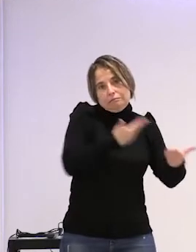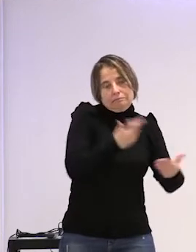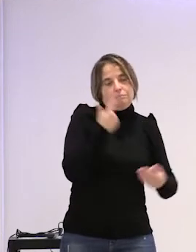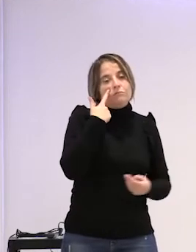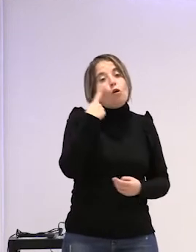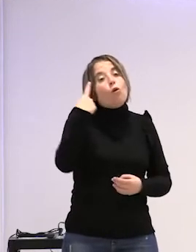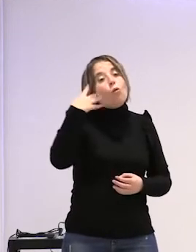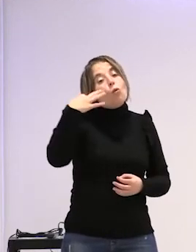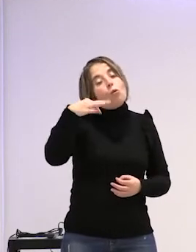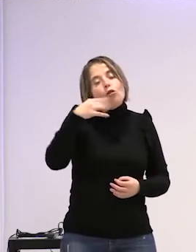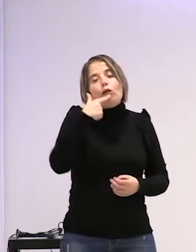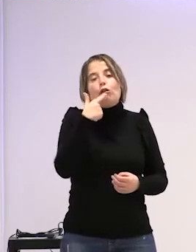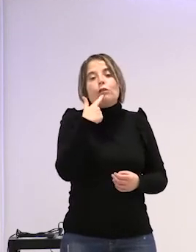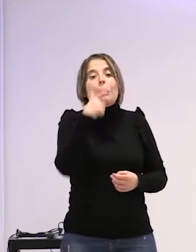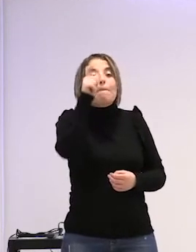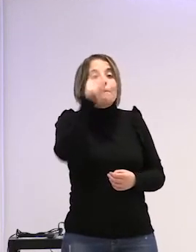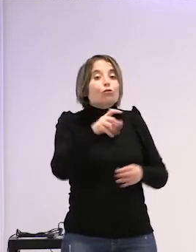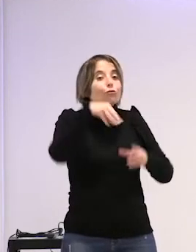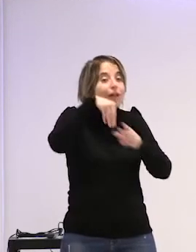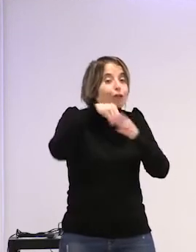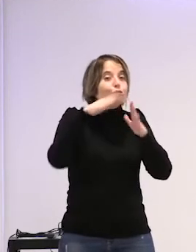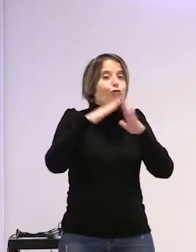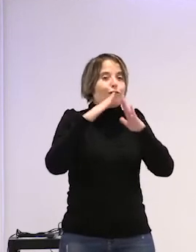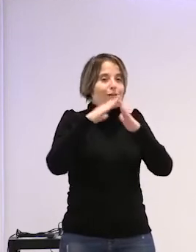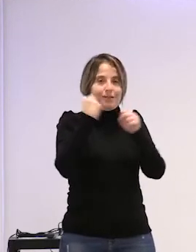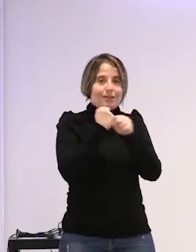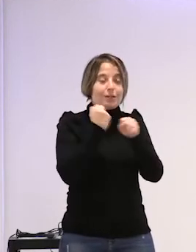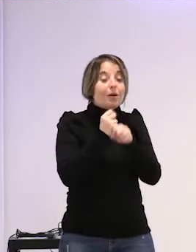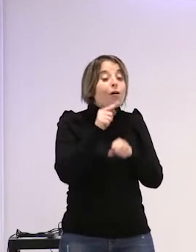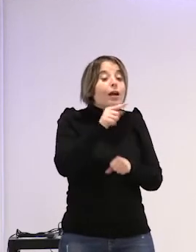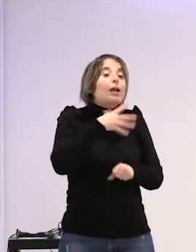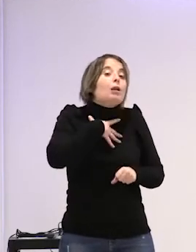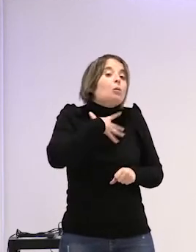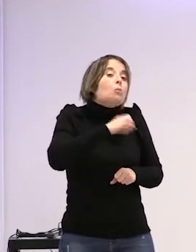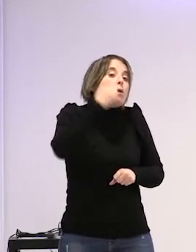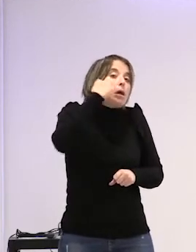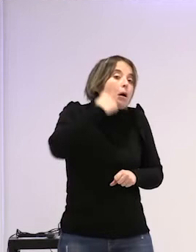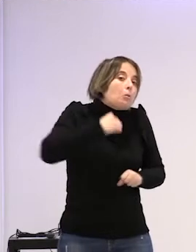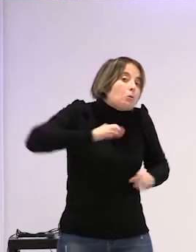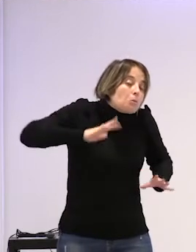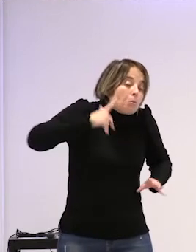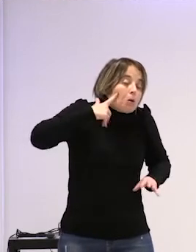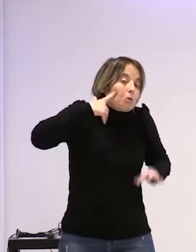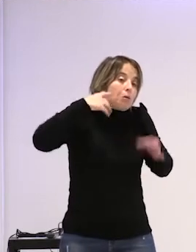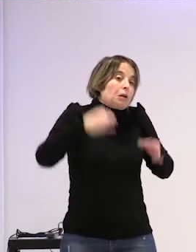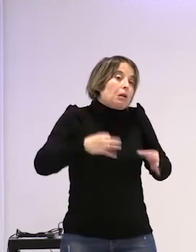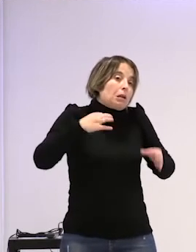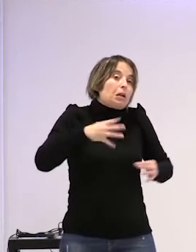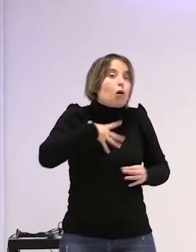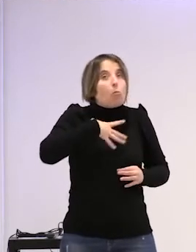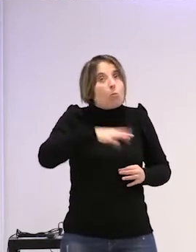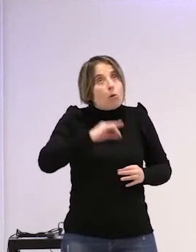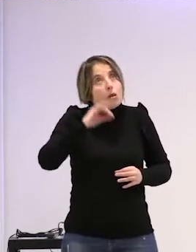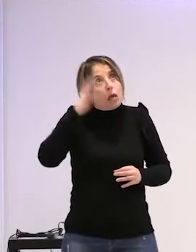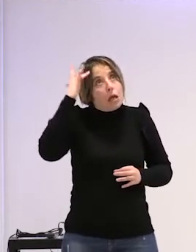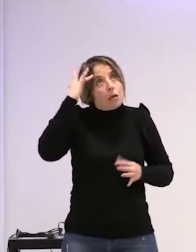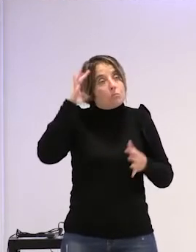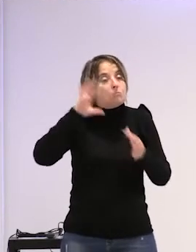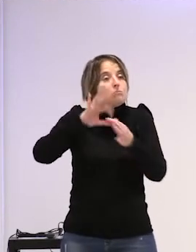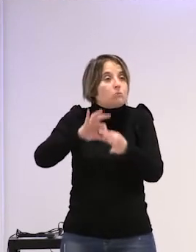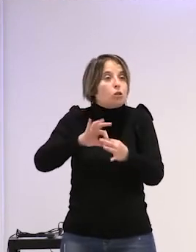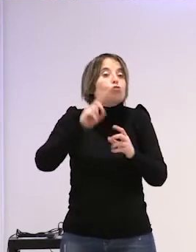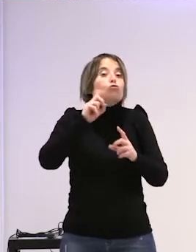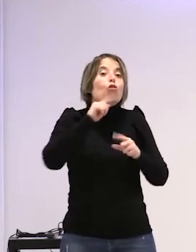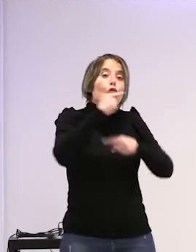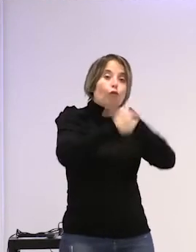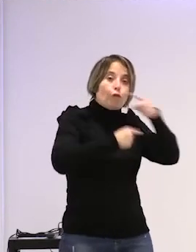era que ese personal doméstico fuera el que pudiera agredir bueno no está muy lejos de lo que podemos creer que solo